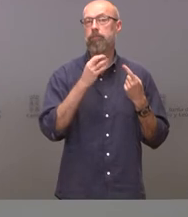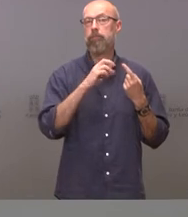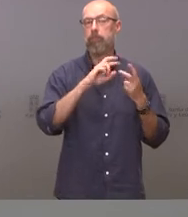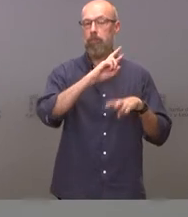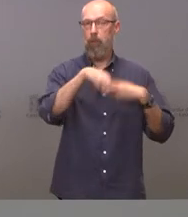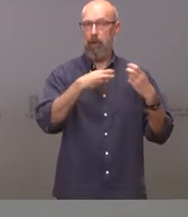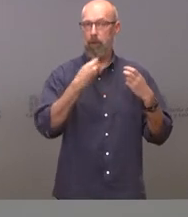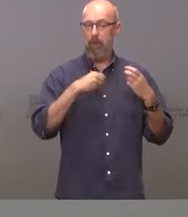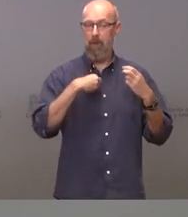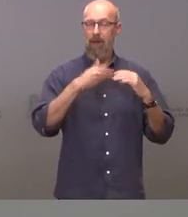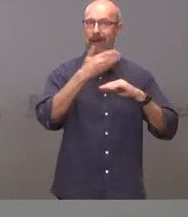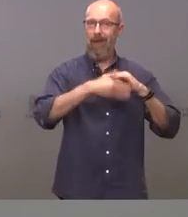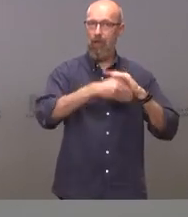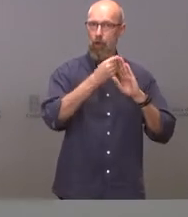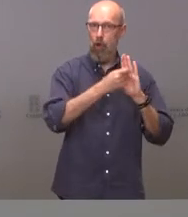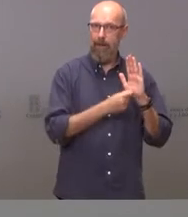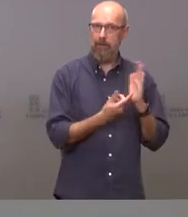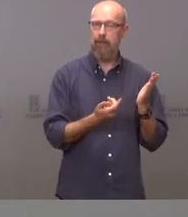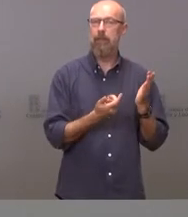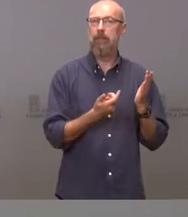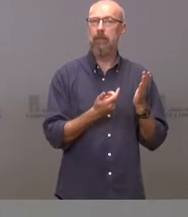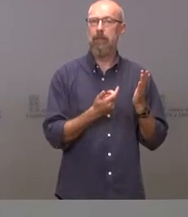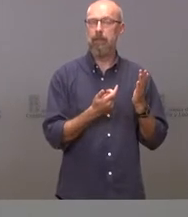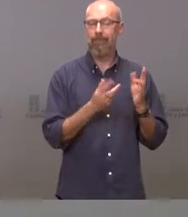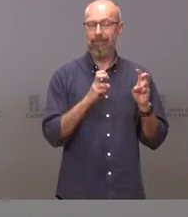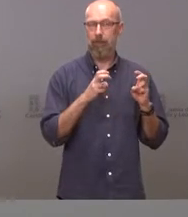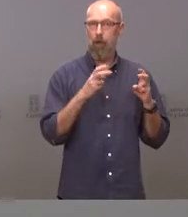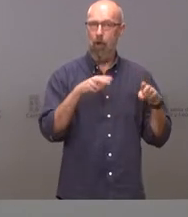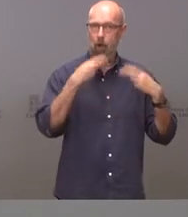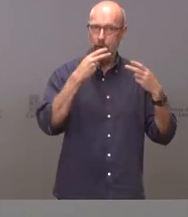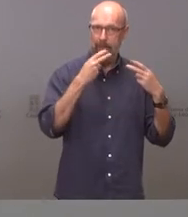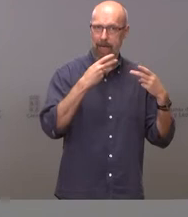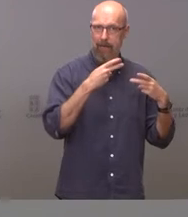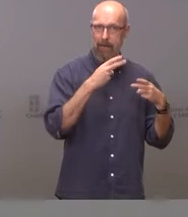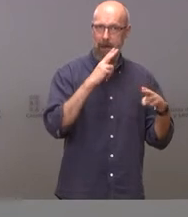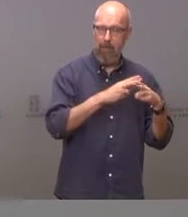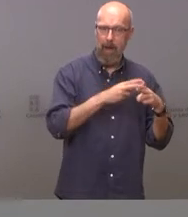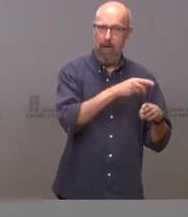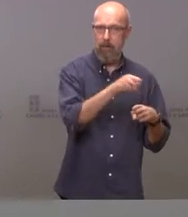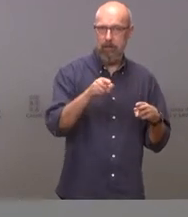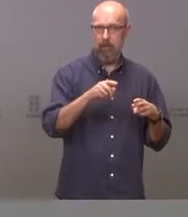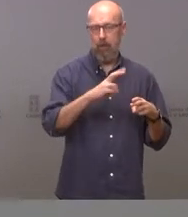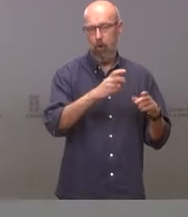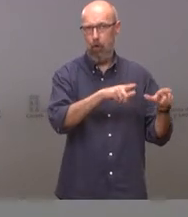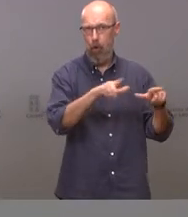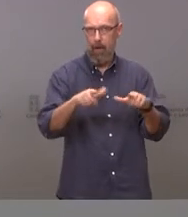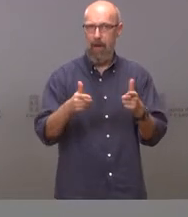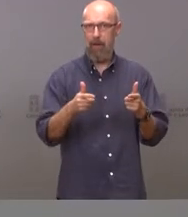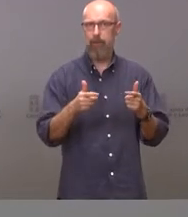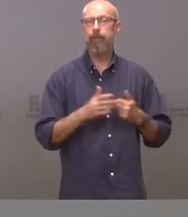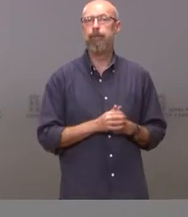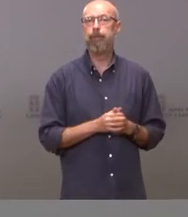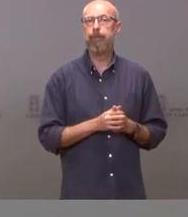las restricciones de la hostelería y otros locales que tienen en la nota adjunta.